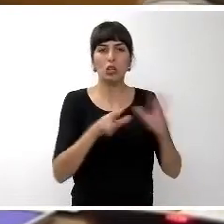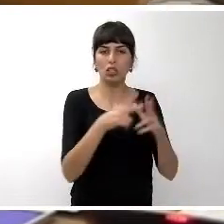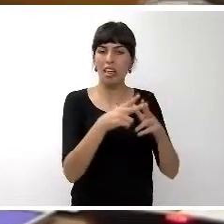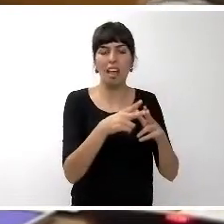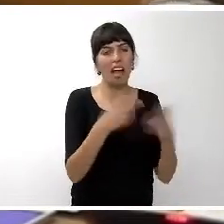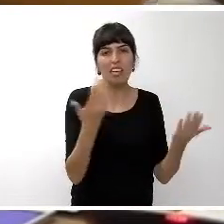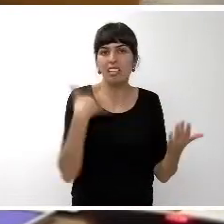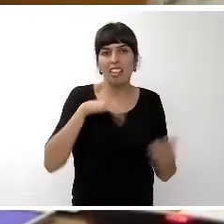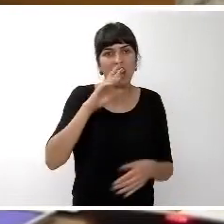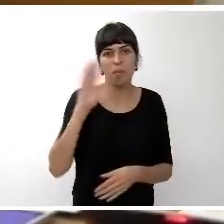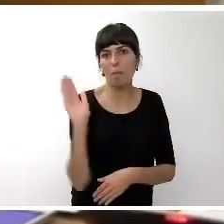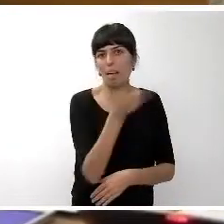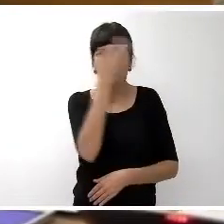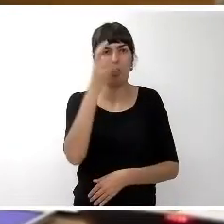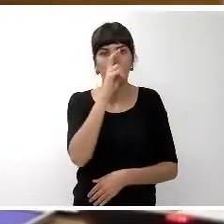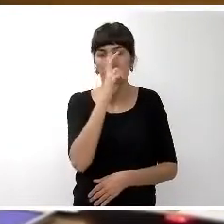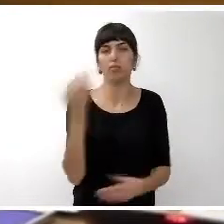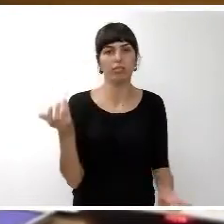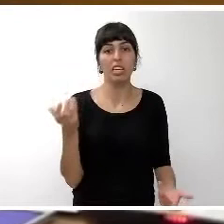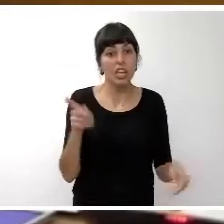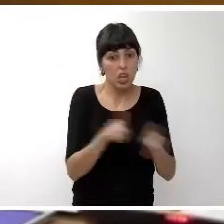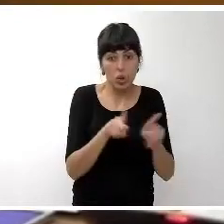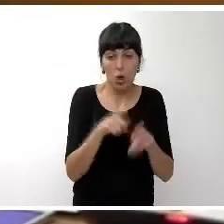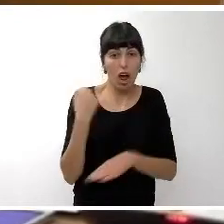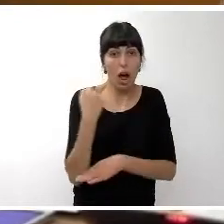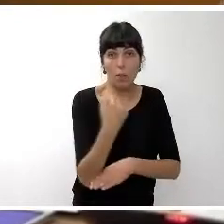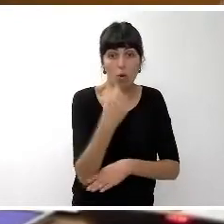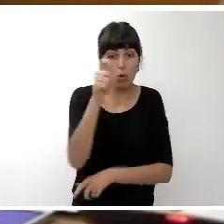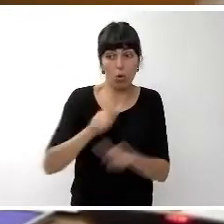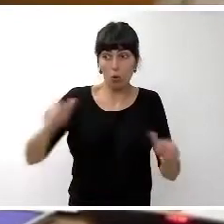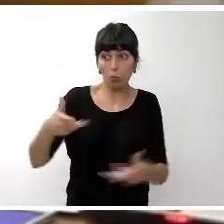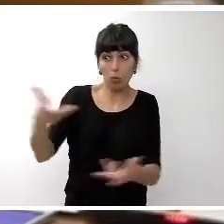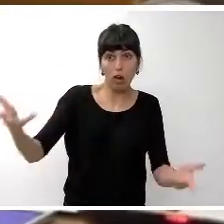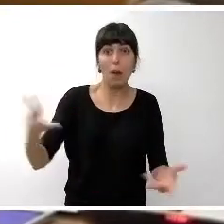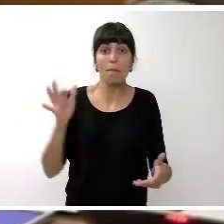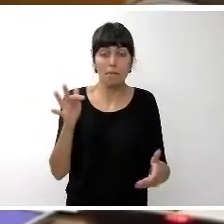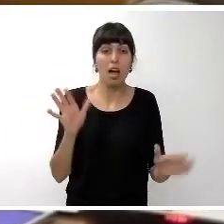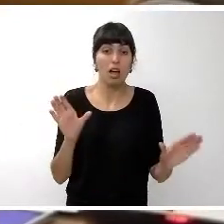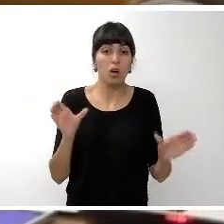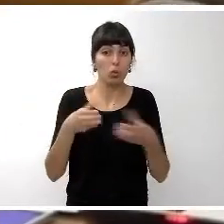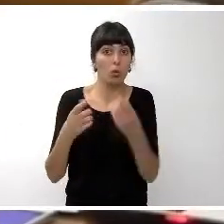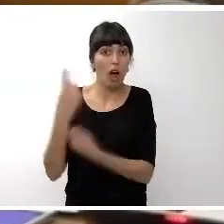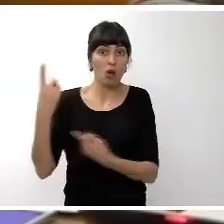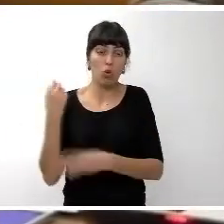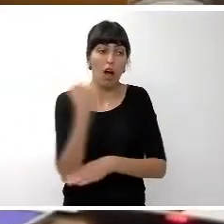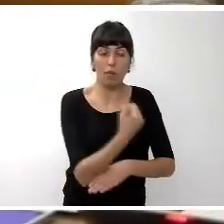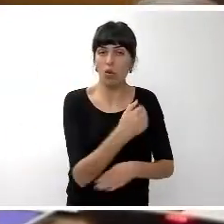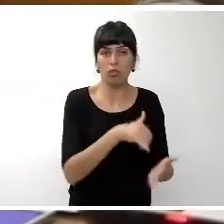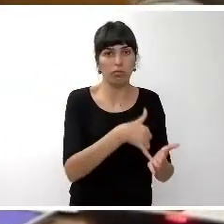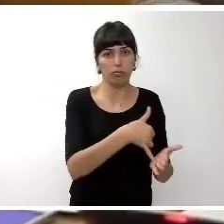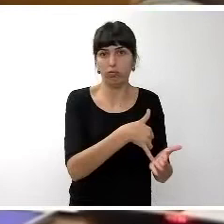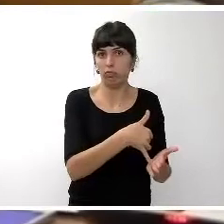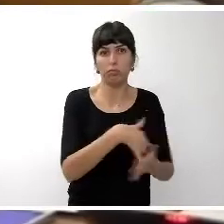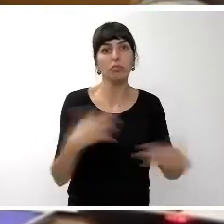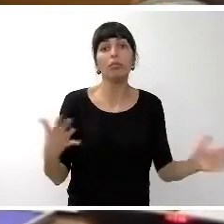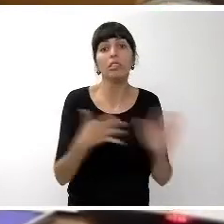como decadente está siendo también el apoyo popular y electoral de los grupos y de algunos grupos en particular que lo sustentan un